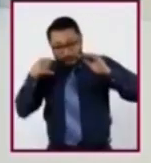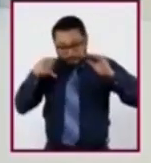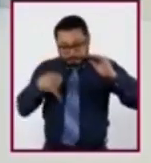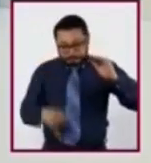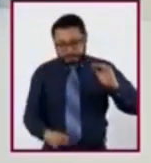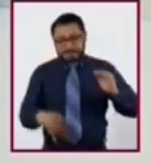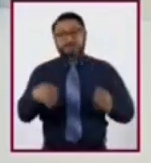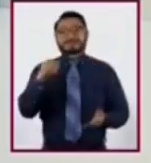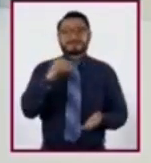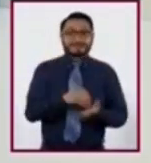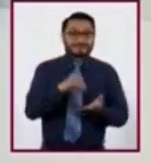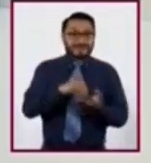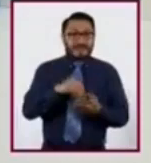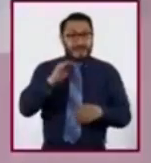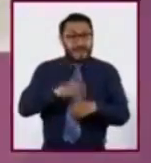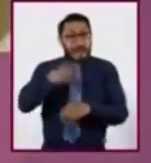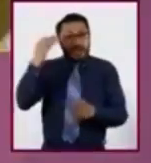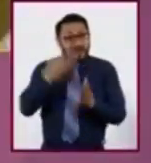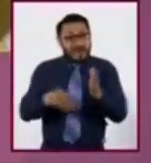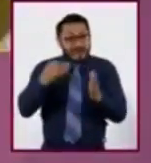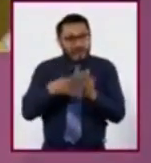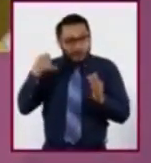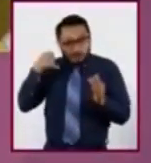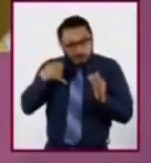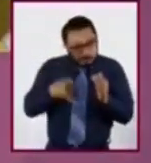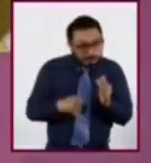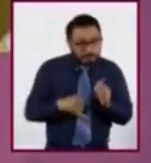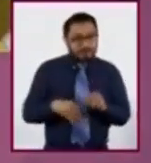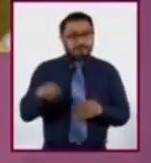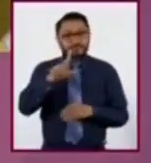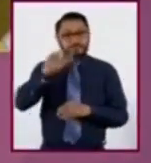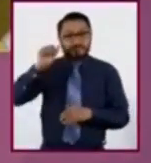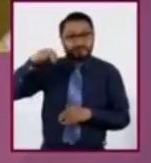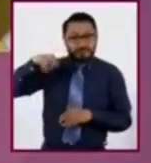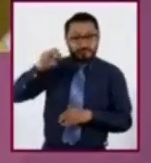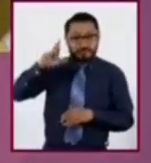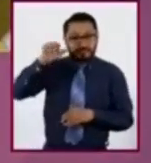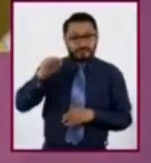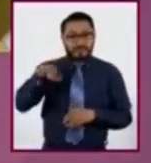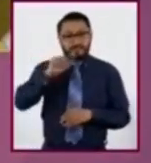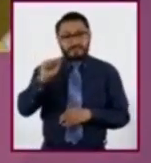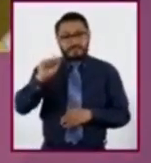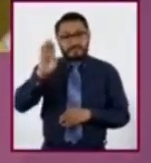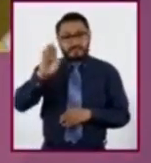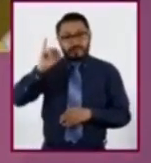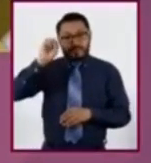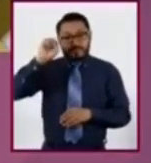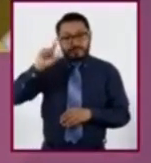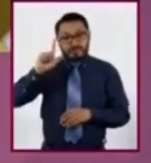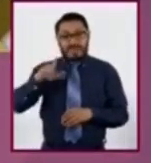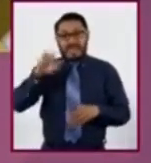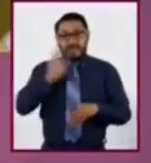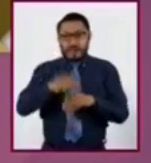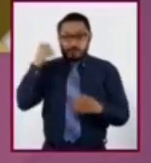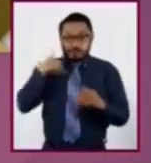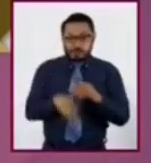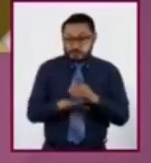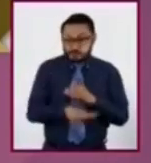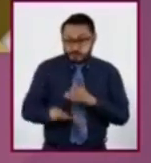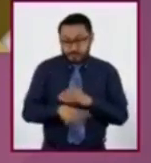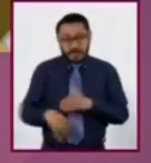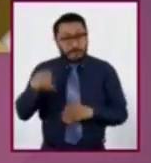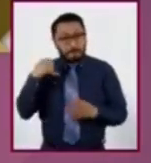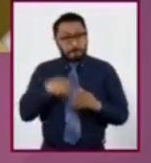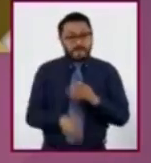llegamos a lo más profundo del océano. La llanura abisal es la región con mayor extensión del fondo oceánico. Su profundidad